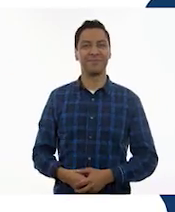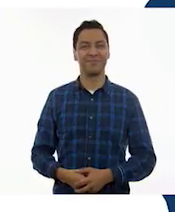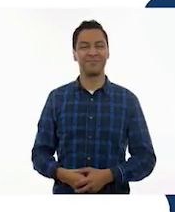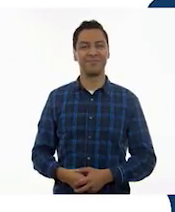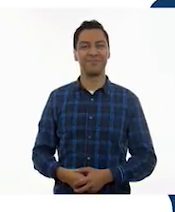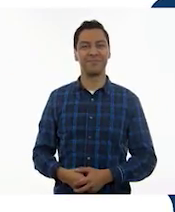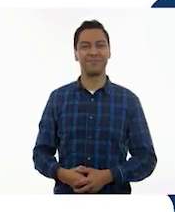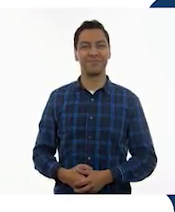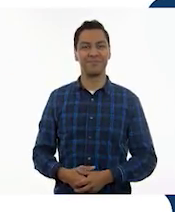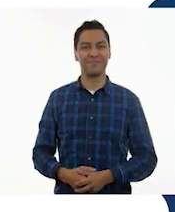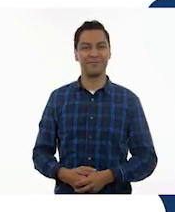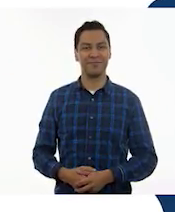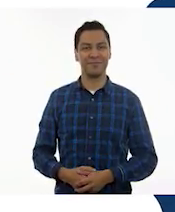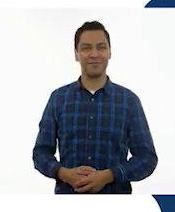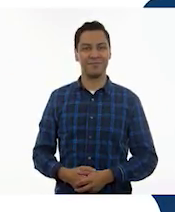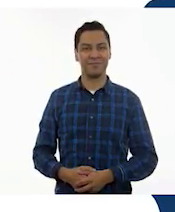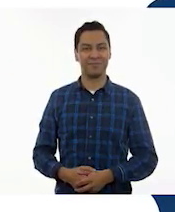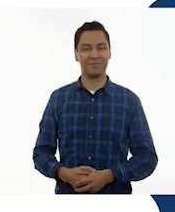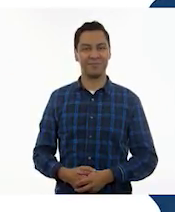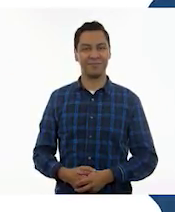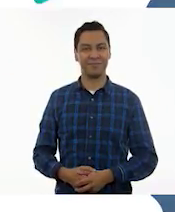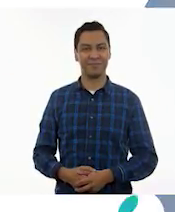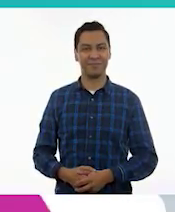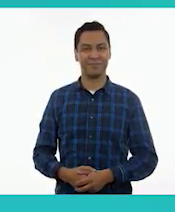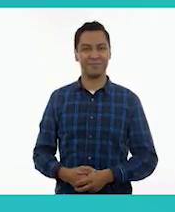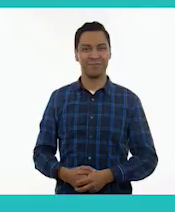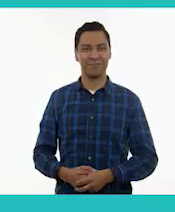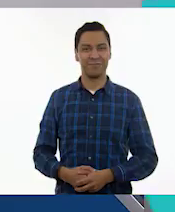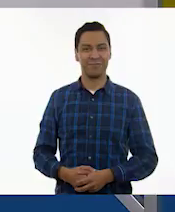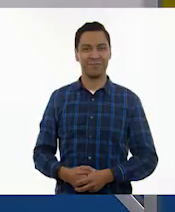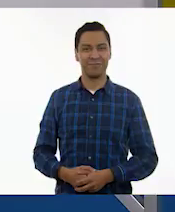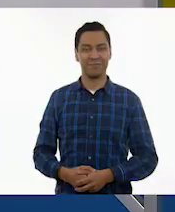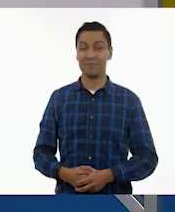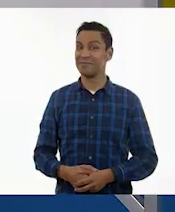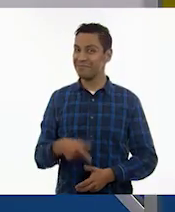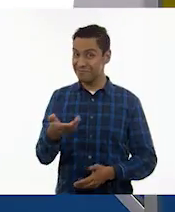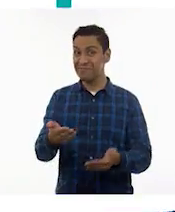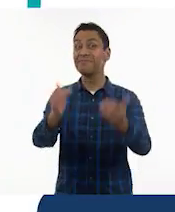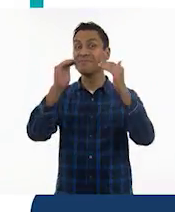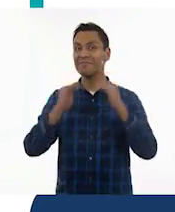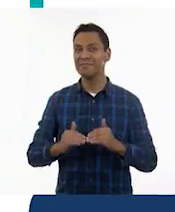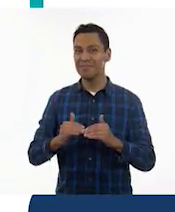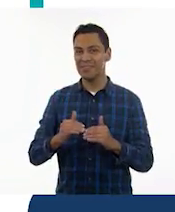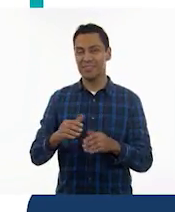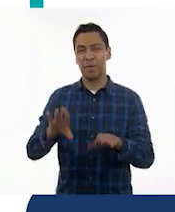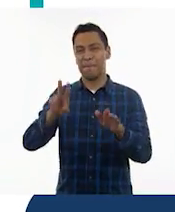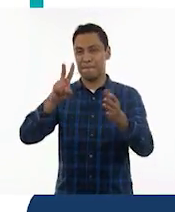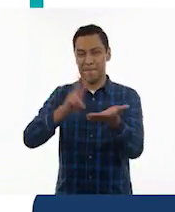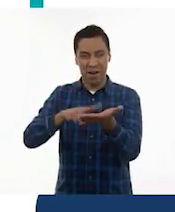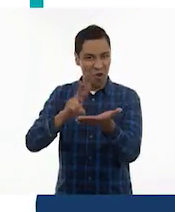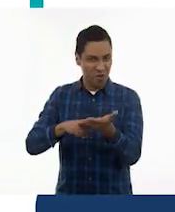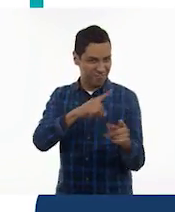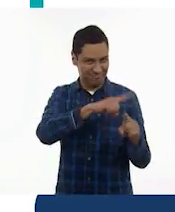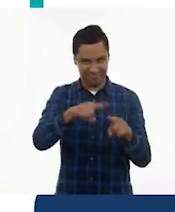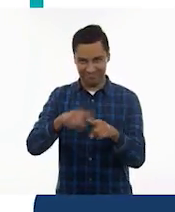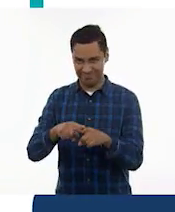.cep.gov.mx A continuación, formación cívica y ética.